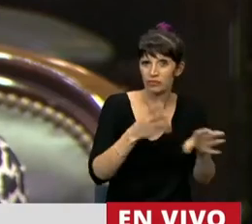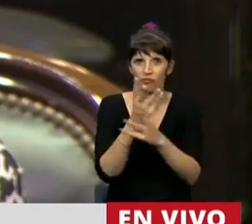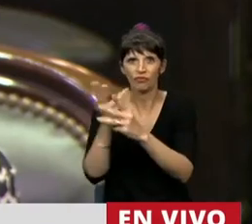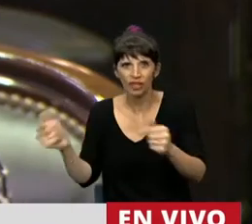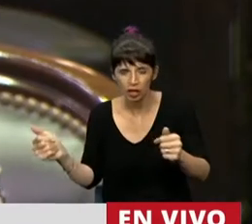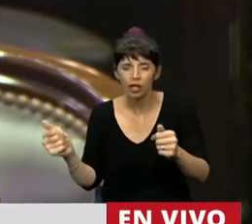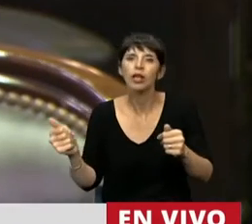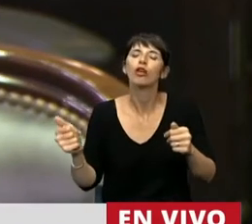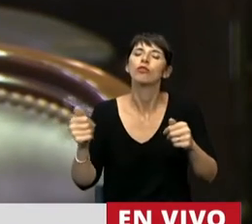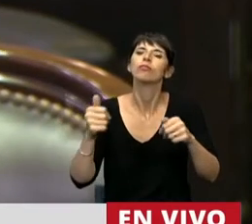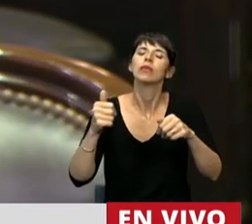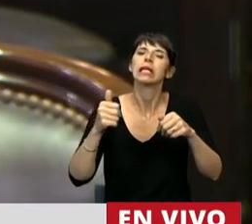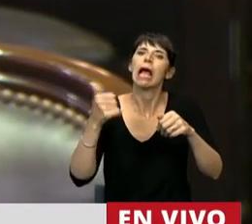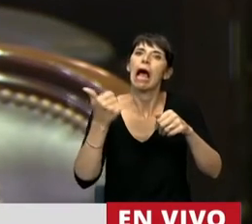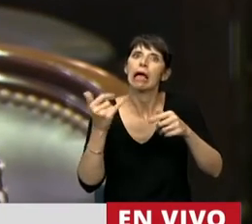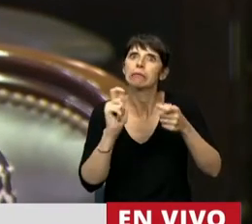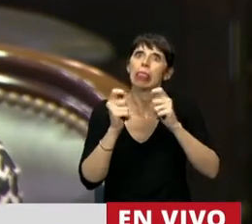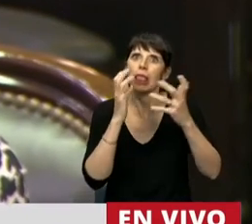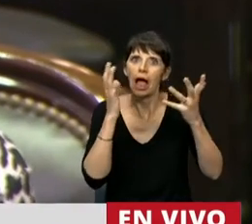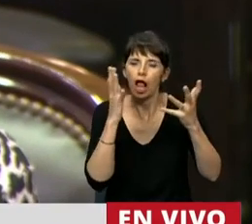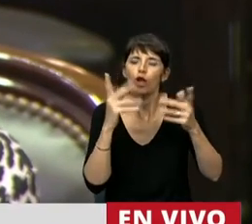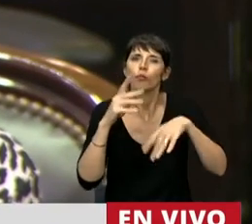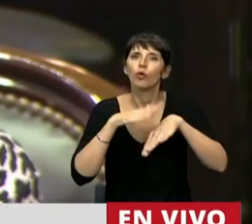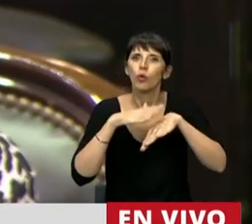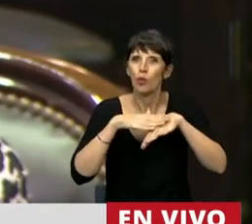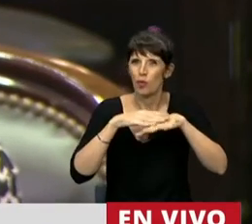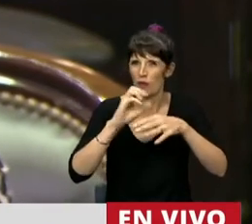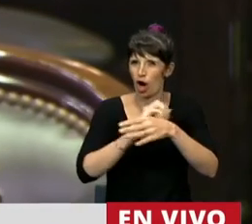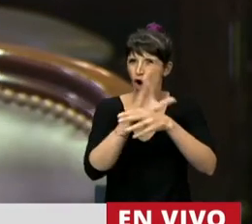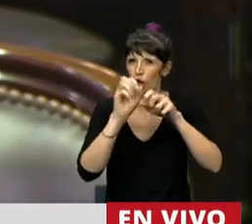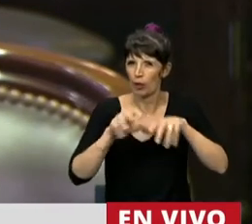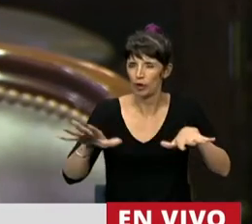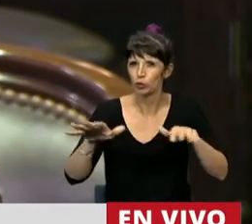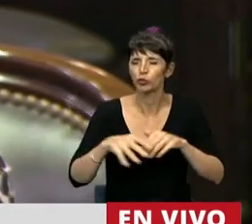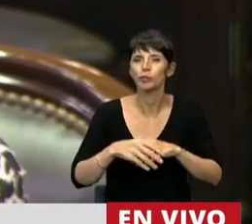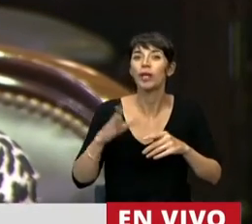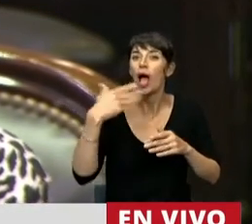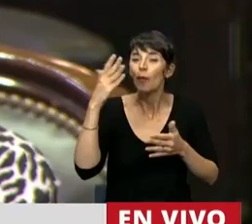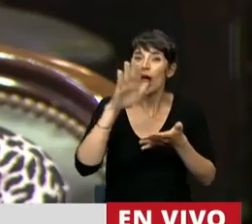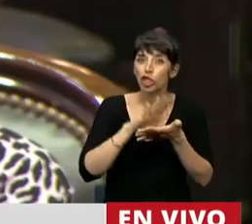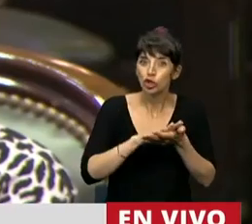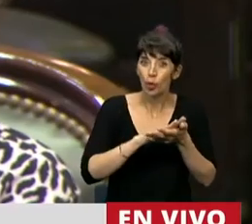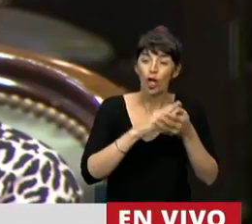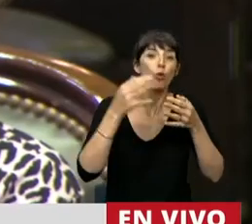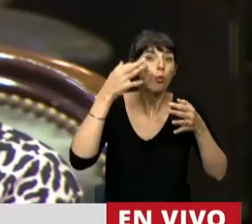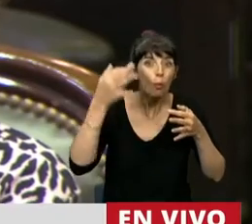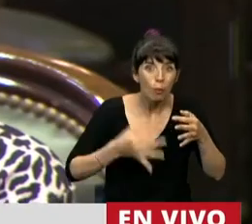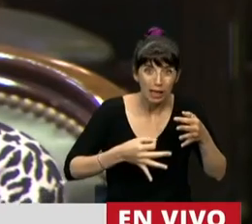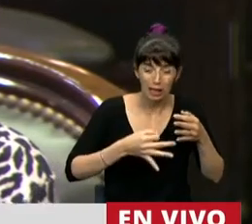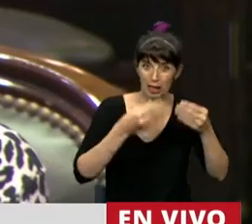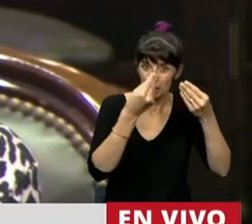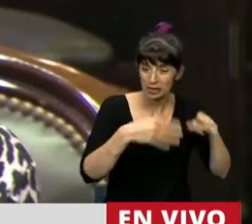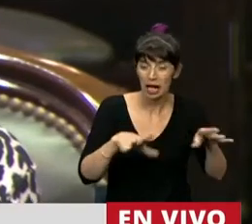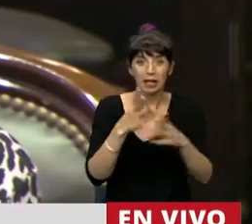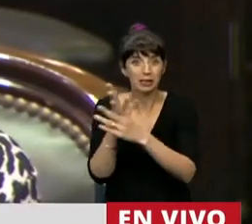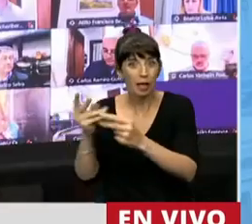Hablar de trayectorias educativas es preguntarse por las múltiples posibilidades que ofrecemos